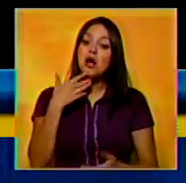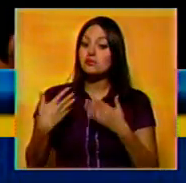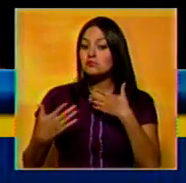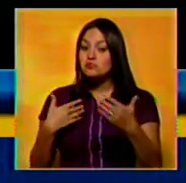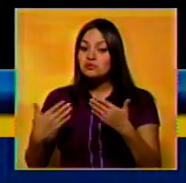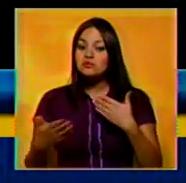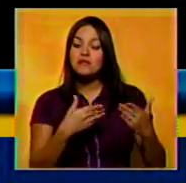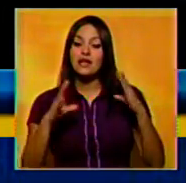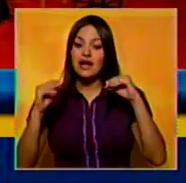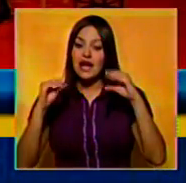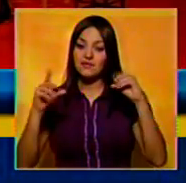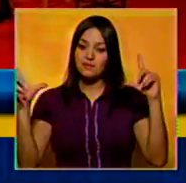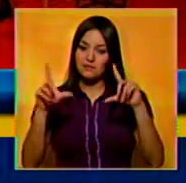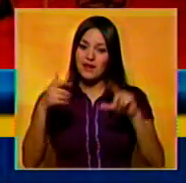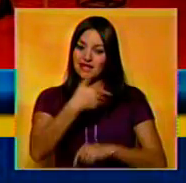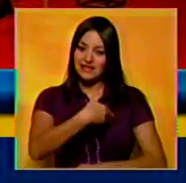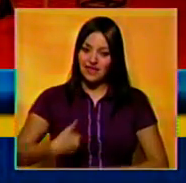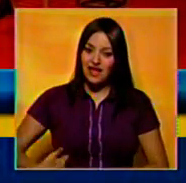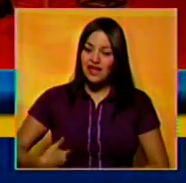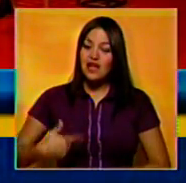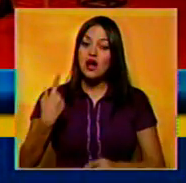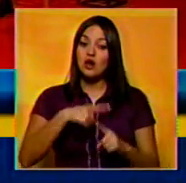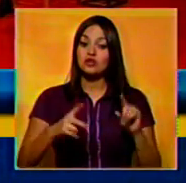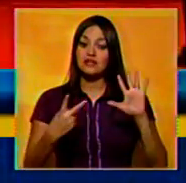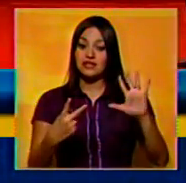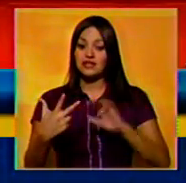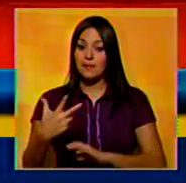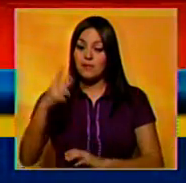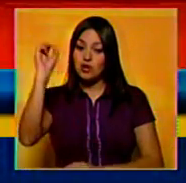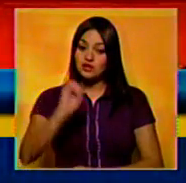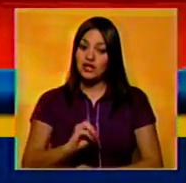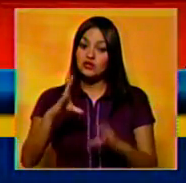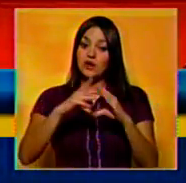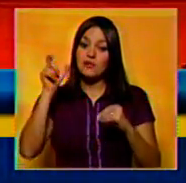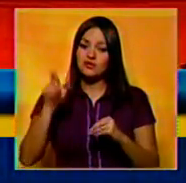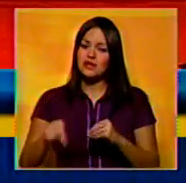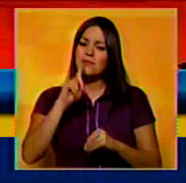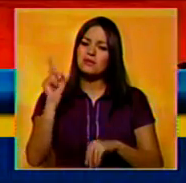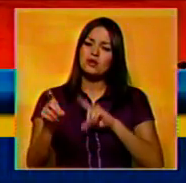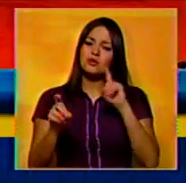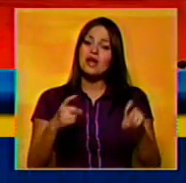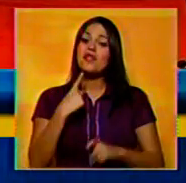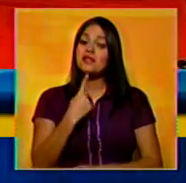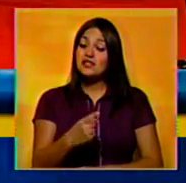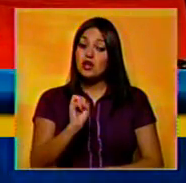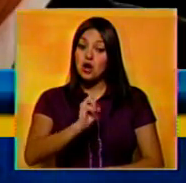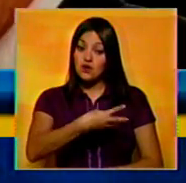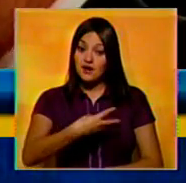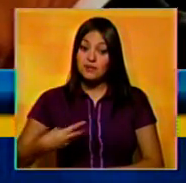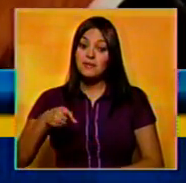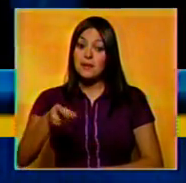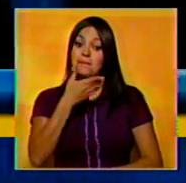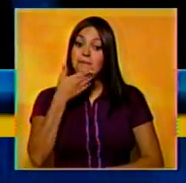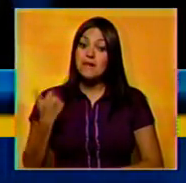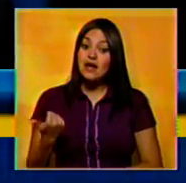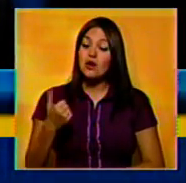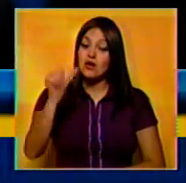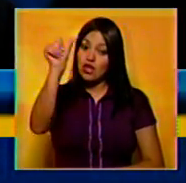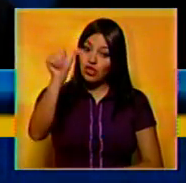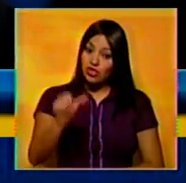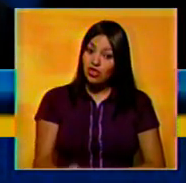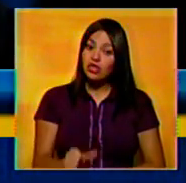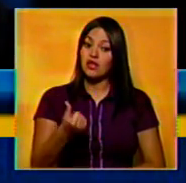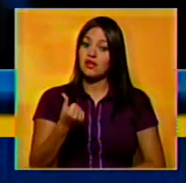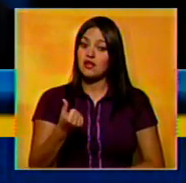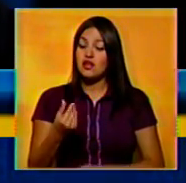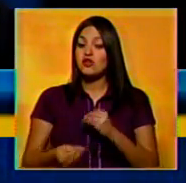Mitt Romney en el debate presidencial. Además, el 73% de los encuestados indicó que Obama tuvo un mejor desempeño, en